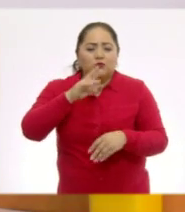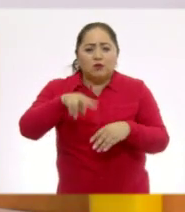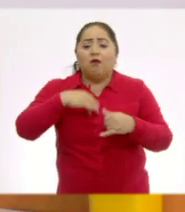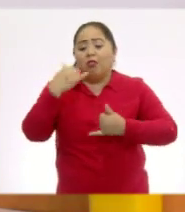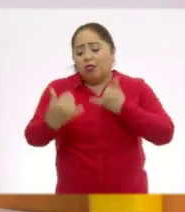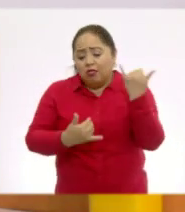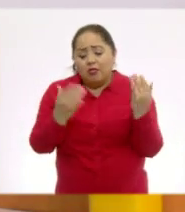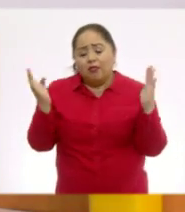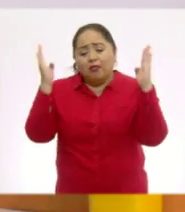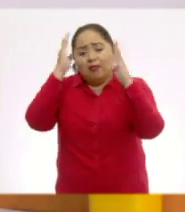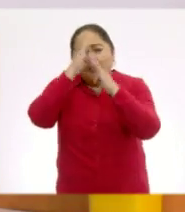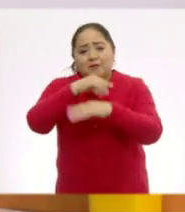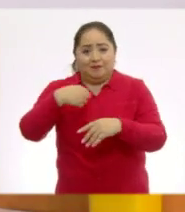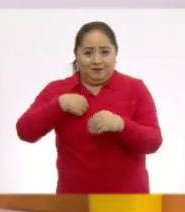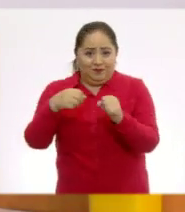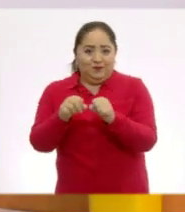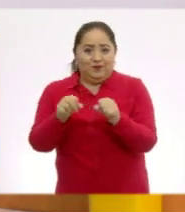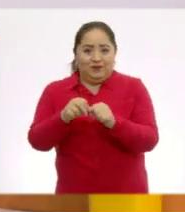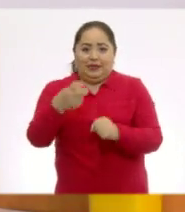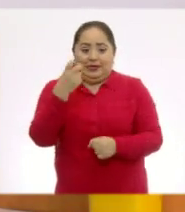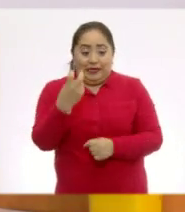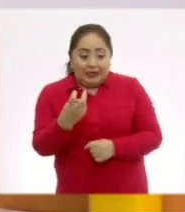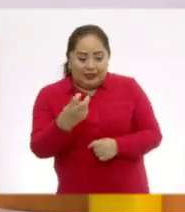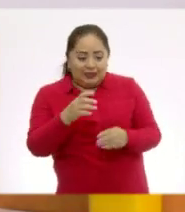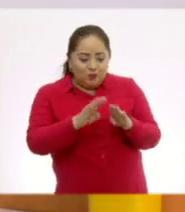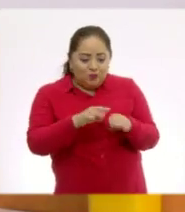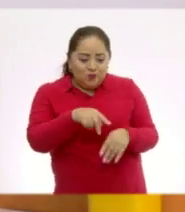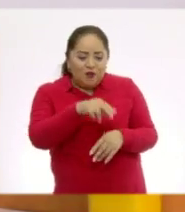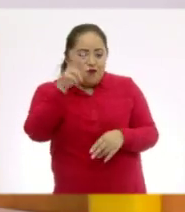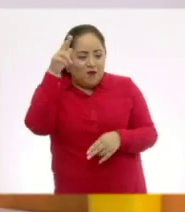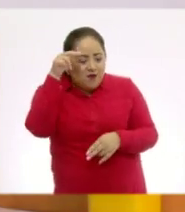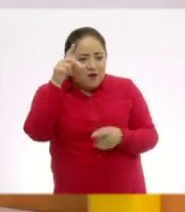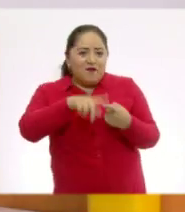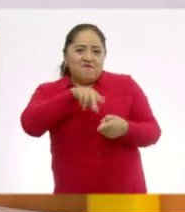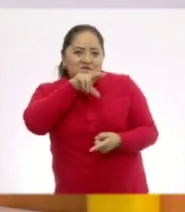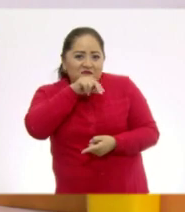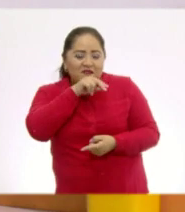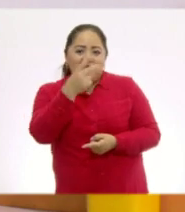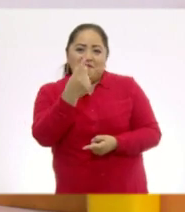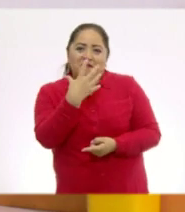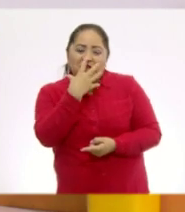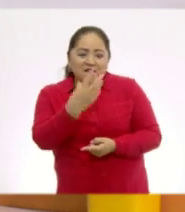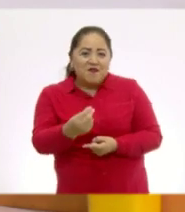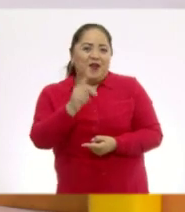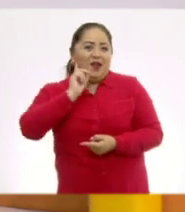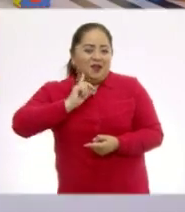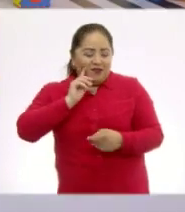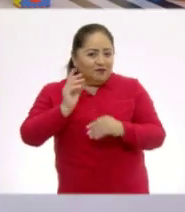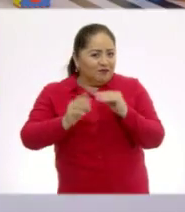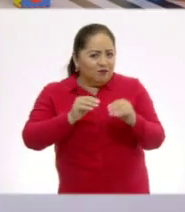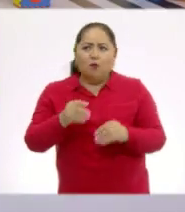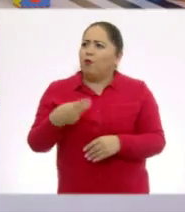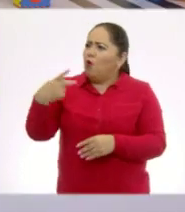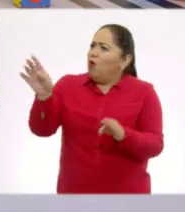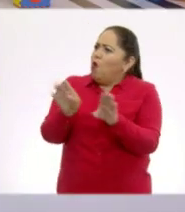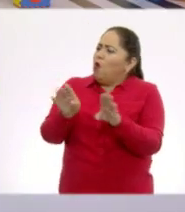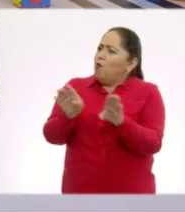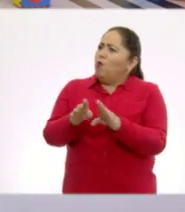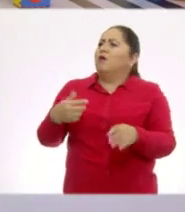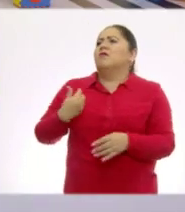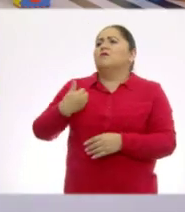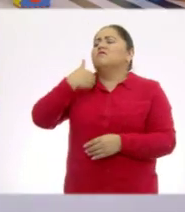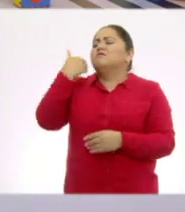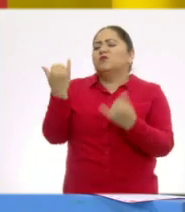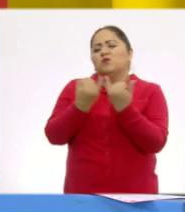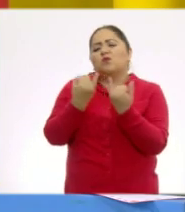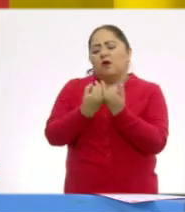estuvo jugando con ellas y logró conseguir estas figuras. ¡Ah! ¿Y cómo le hizo? Pero quisiera yo